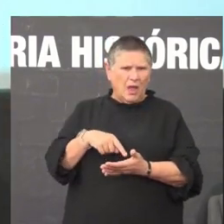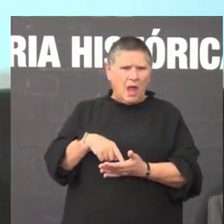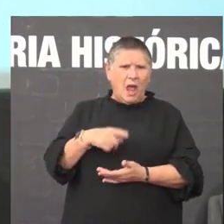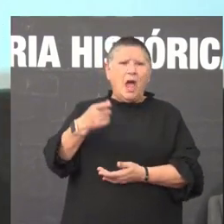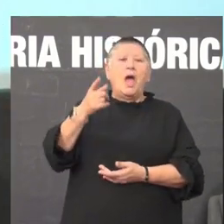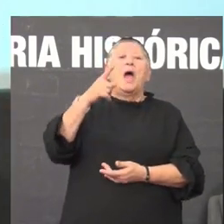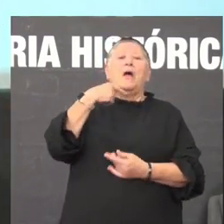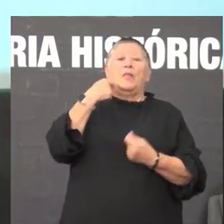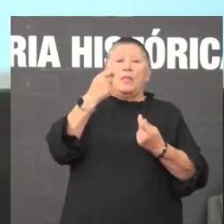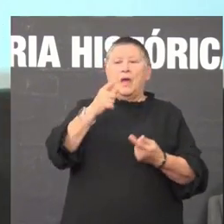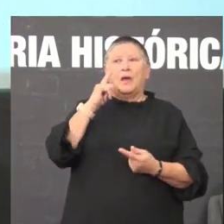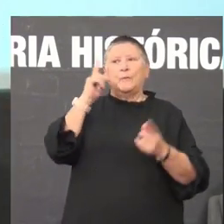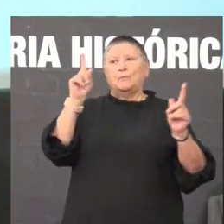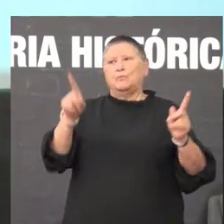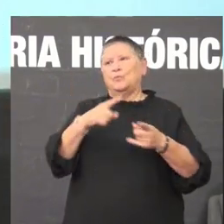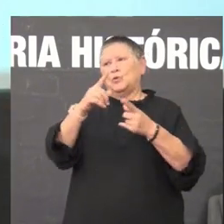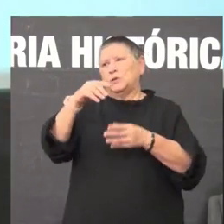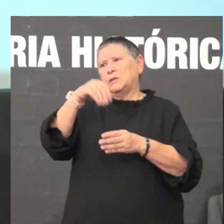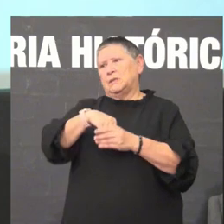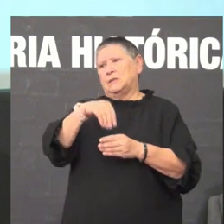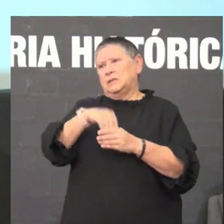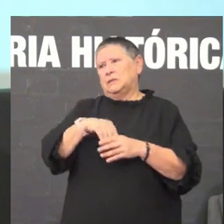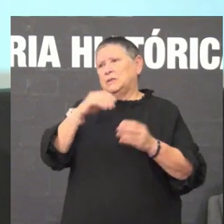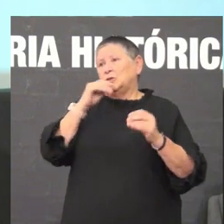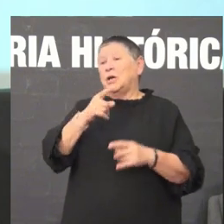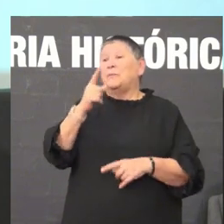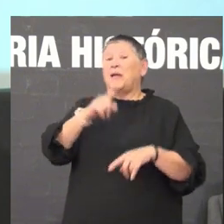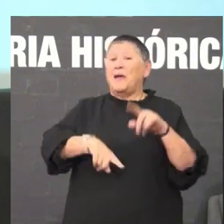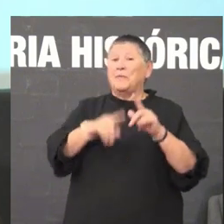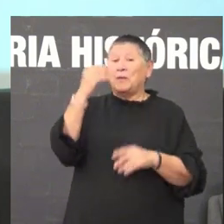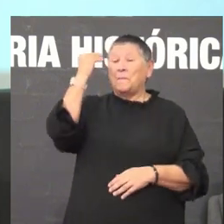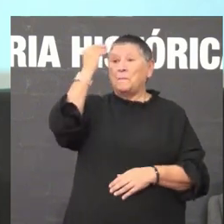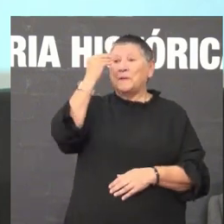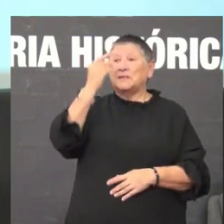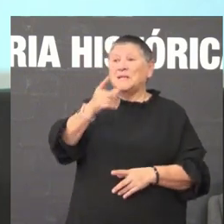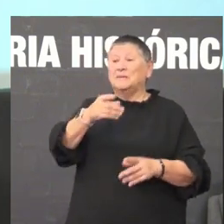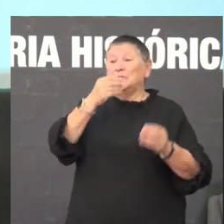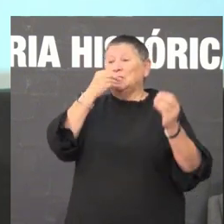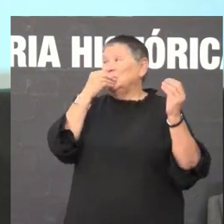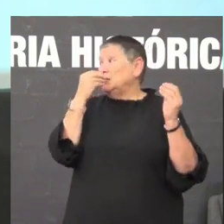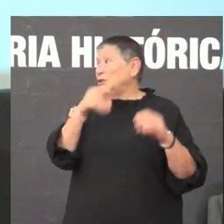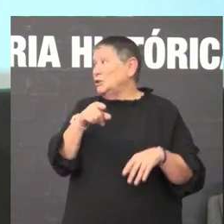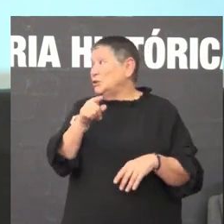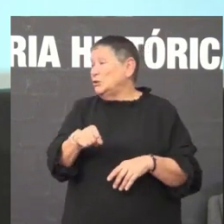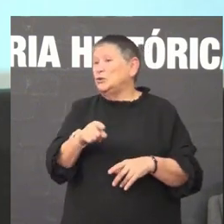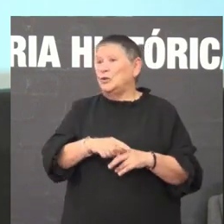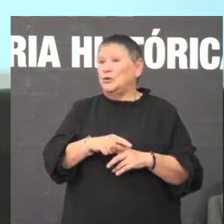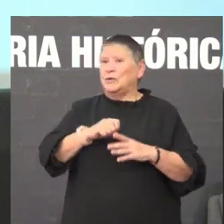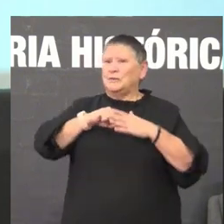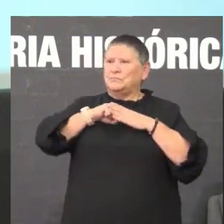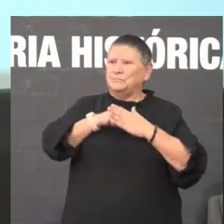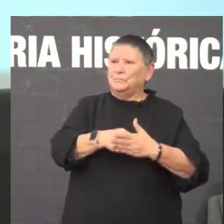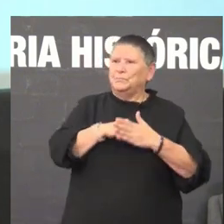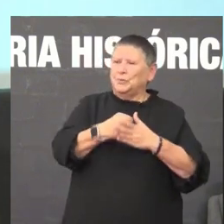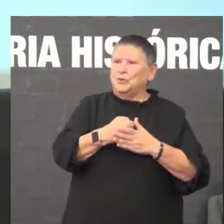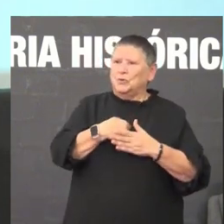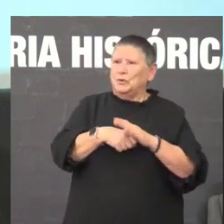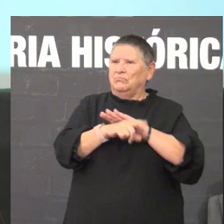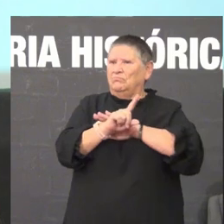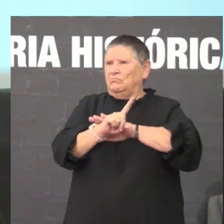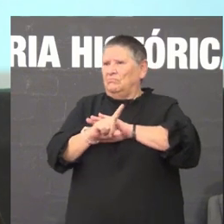historia da língua e seria pertinente tal vez pensarmos na cuestión destas historias da represión de ver tamén como podemos